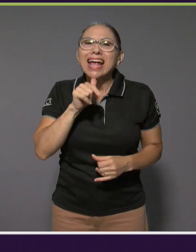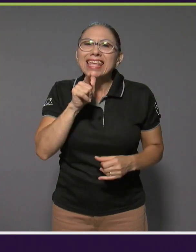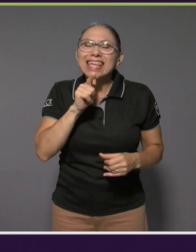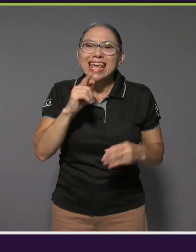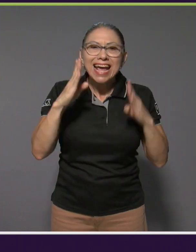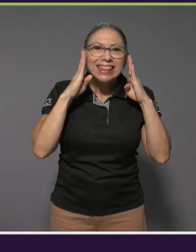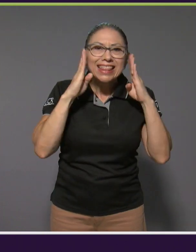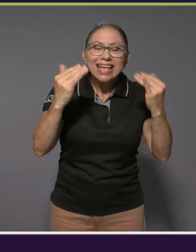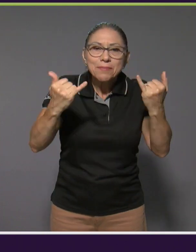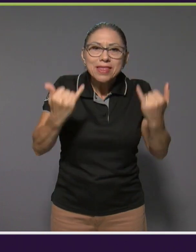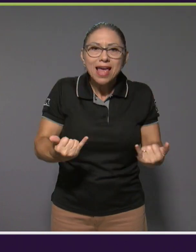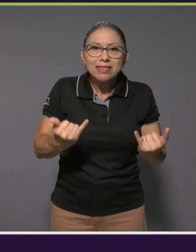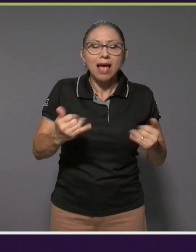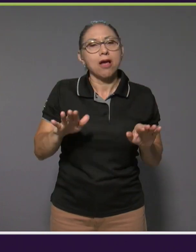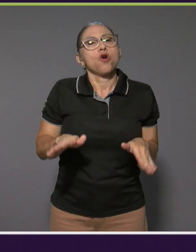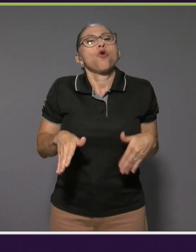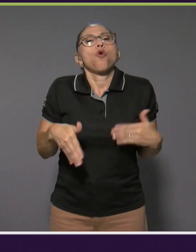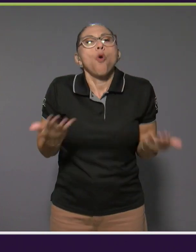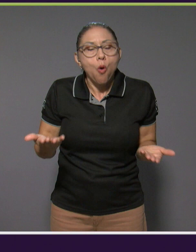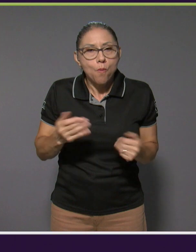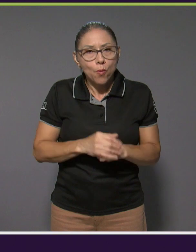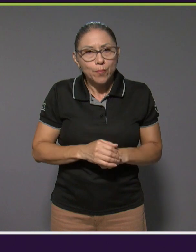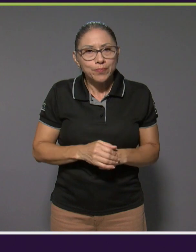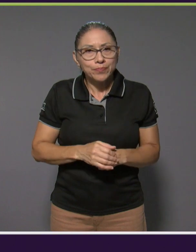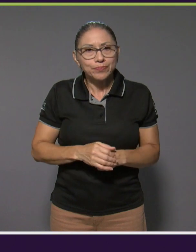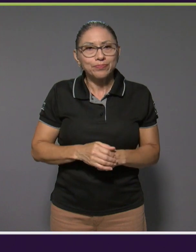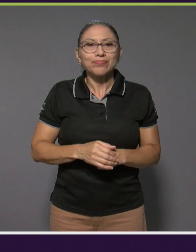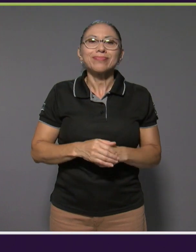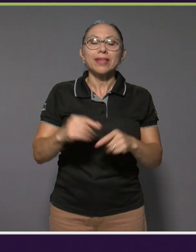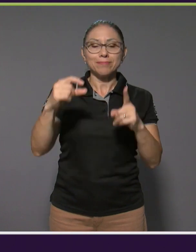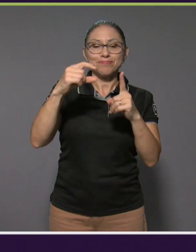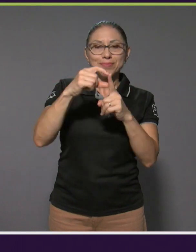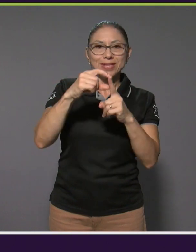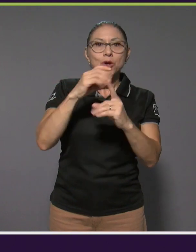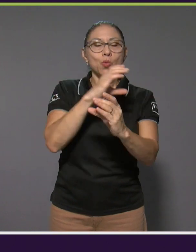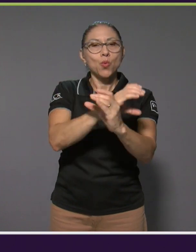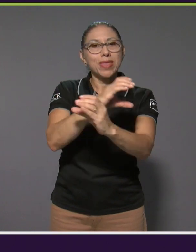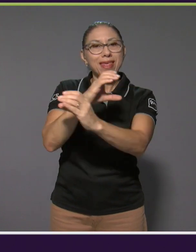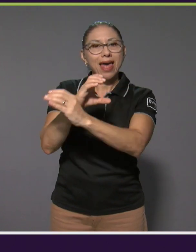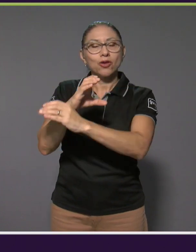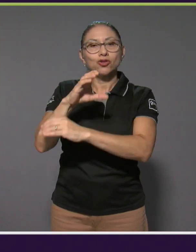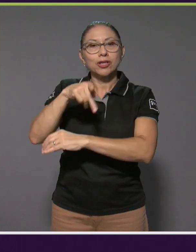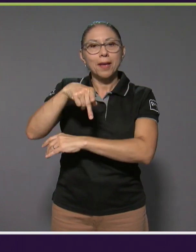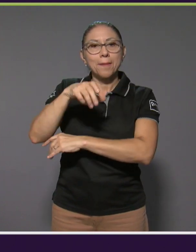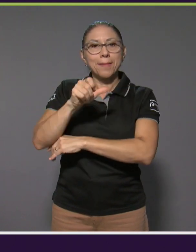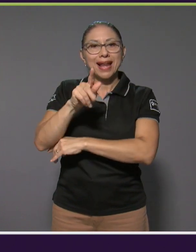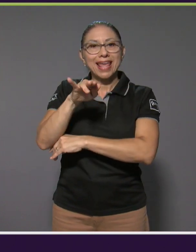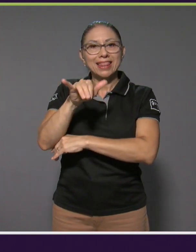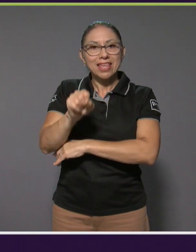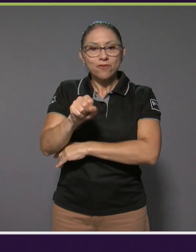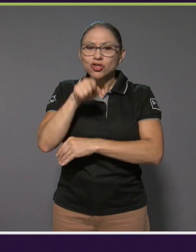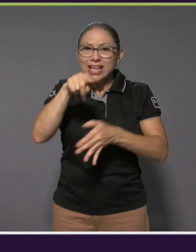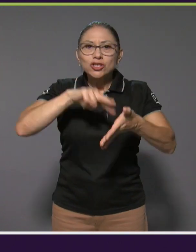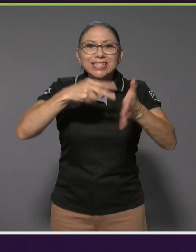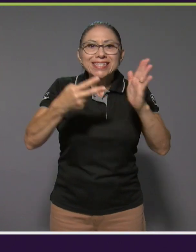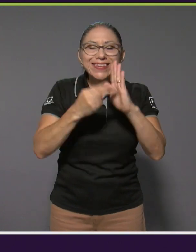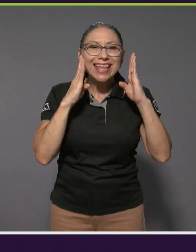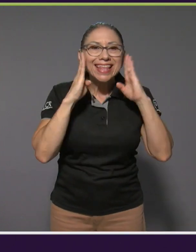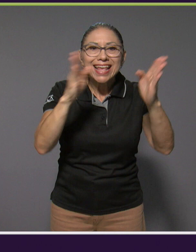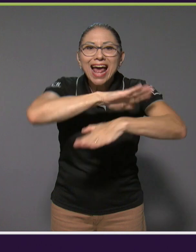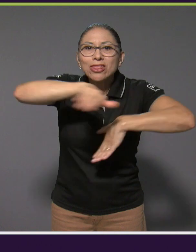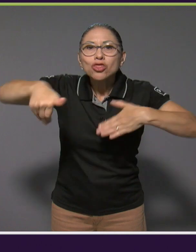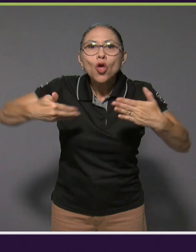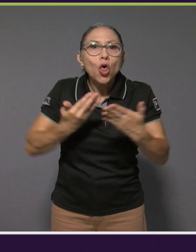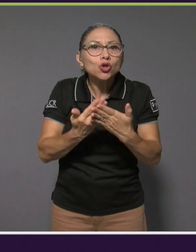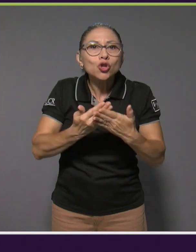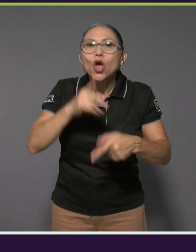cómo darla, ¿verdad? Dentro del concepto de cuidados paliativos tenemos que atenderlos a todos, no podemos discriminar,